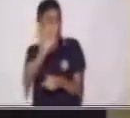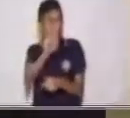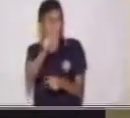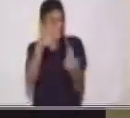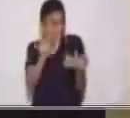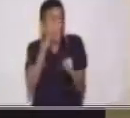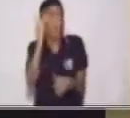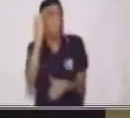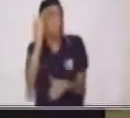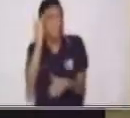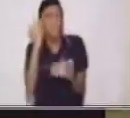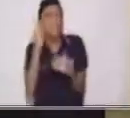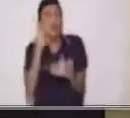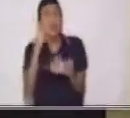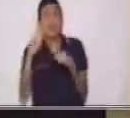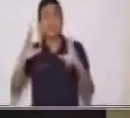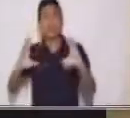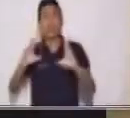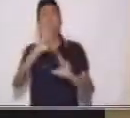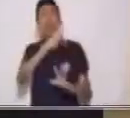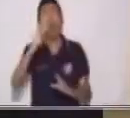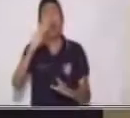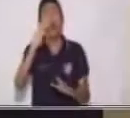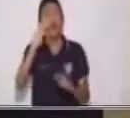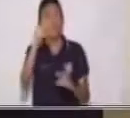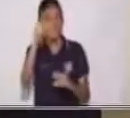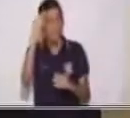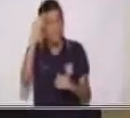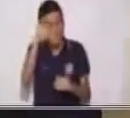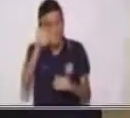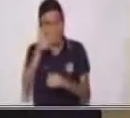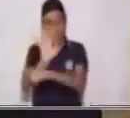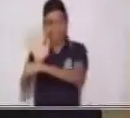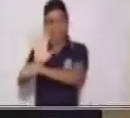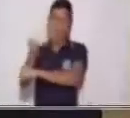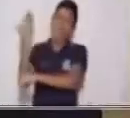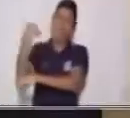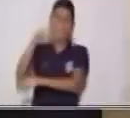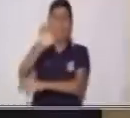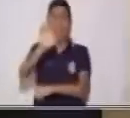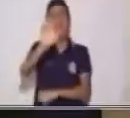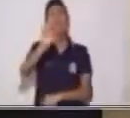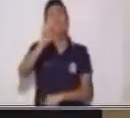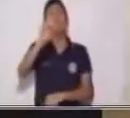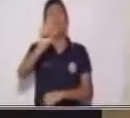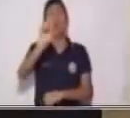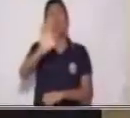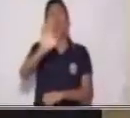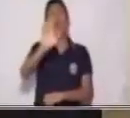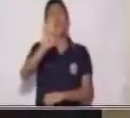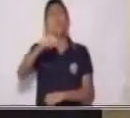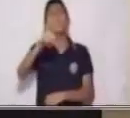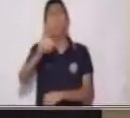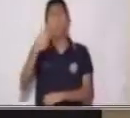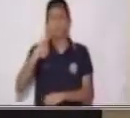que ya lo reconociste. Él es Elmo. Vamos a ver qué nos enseña Elmo por aquí. Vamos a ver.